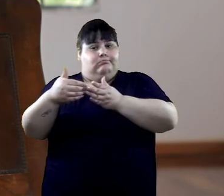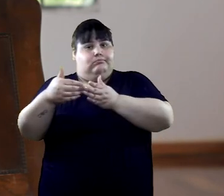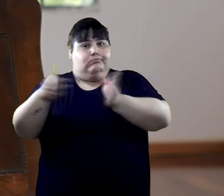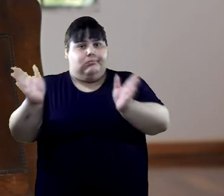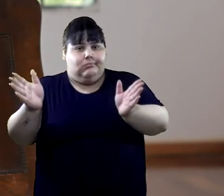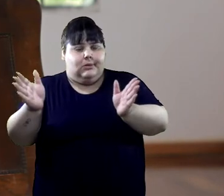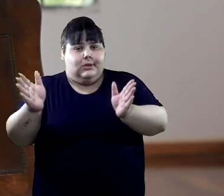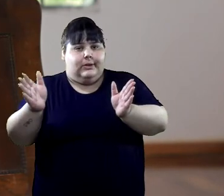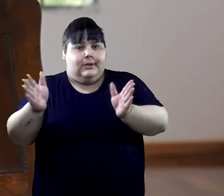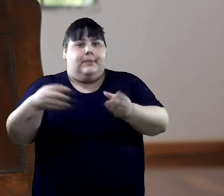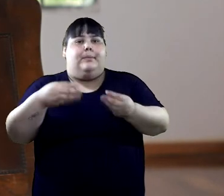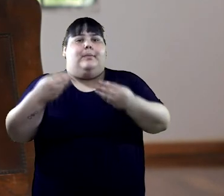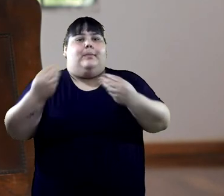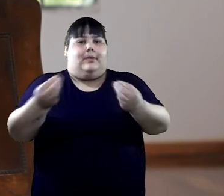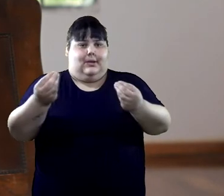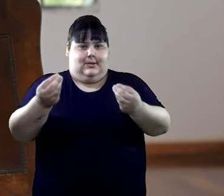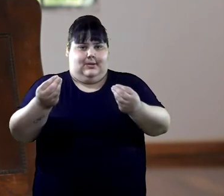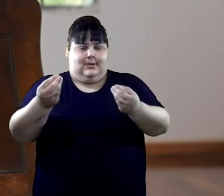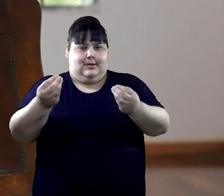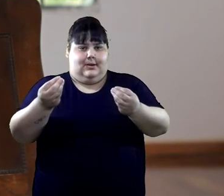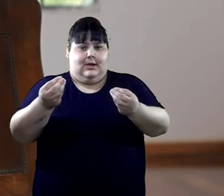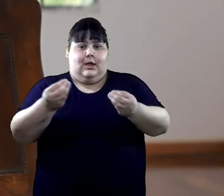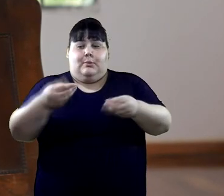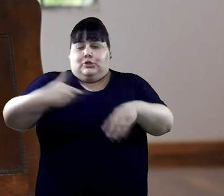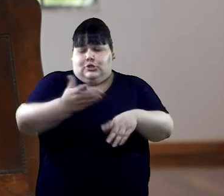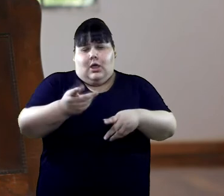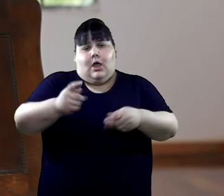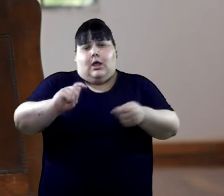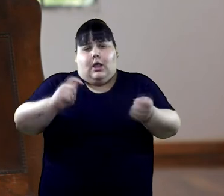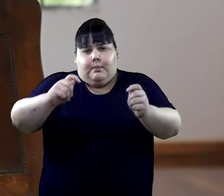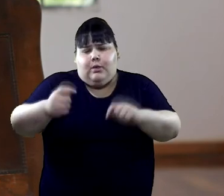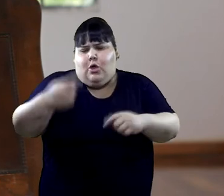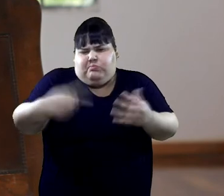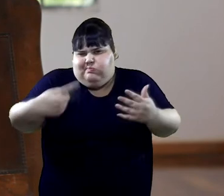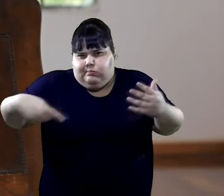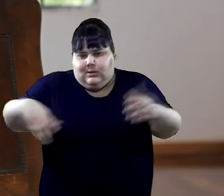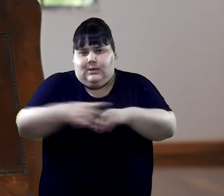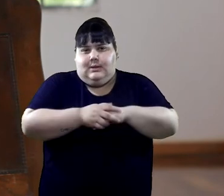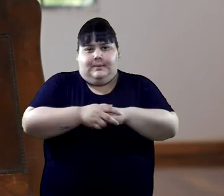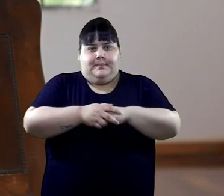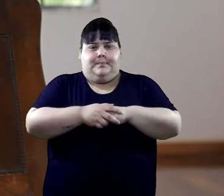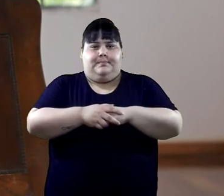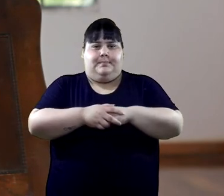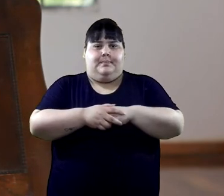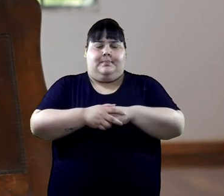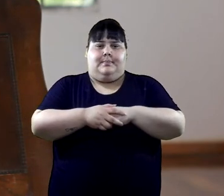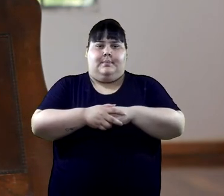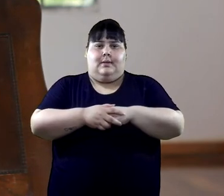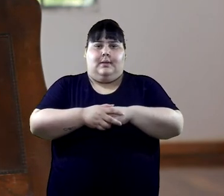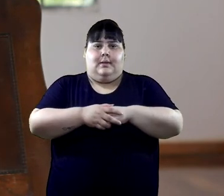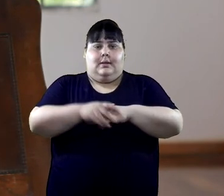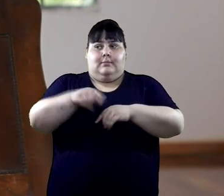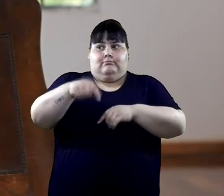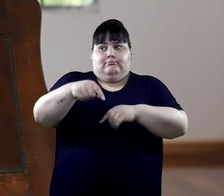Ahora sí aparecen. ¿Por qué? Porque, bueno, cambió la sociedad, etcétera, etcétera. Pero aparecen